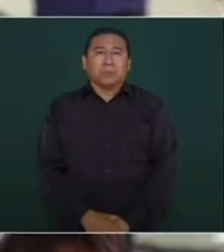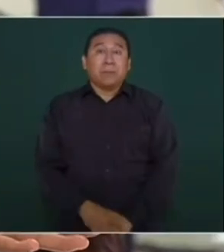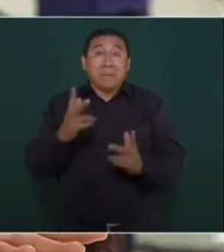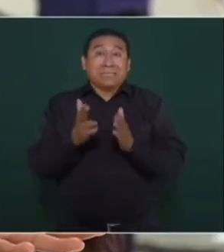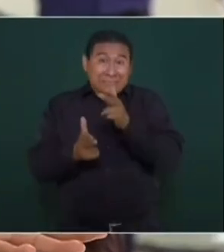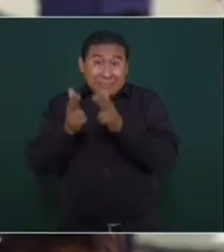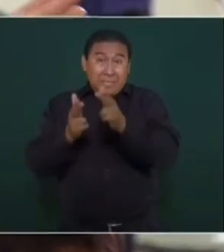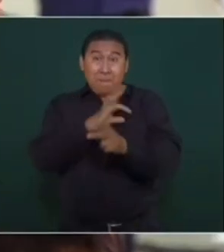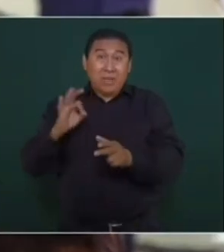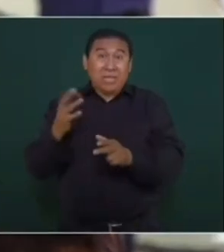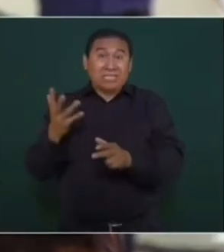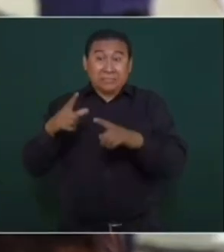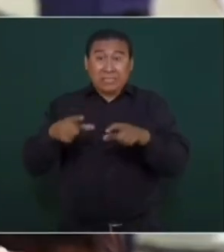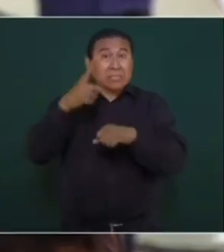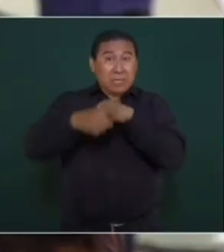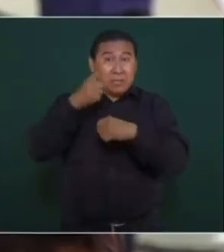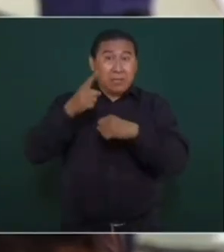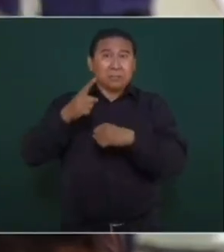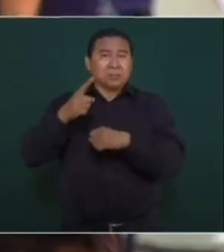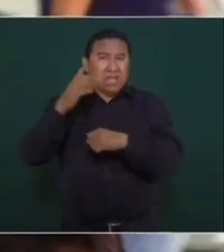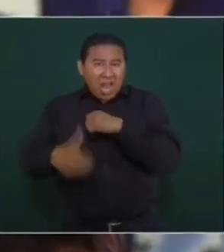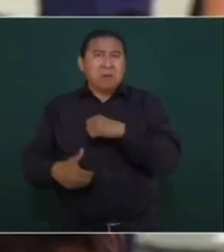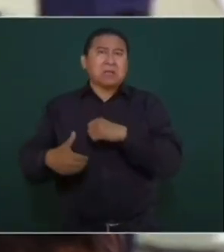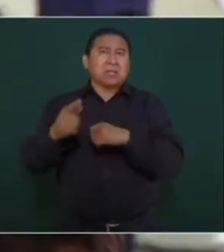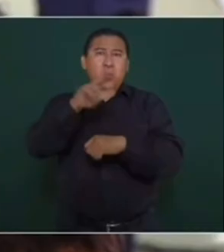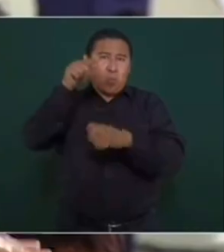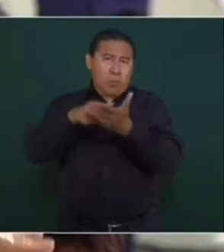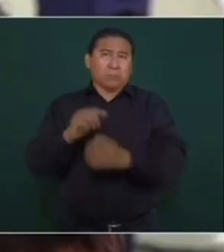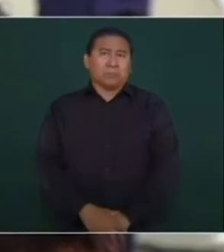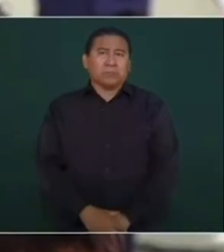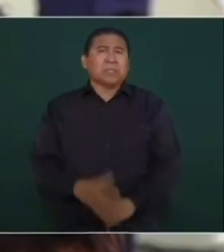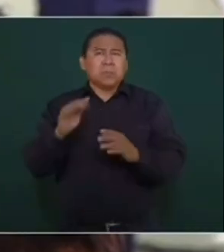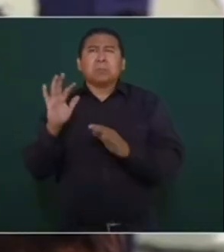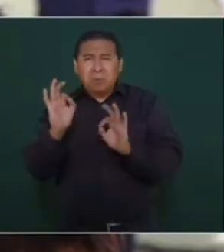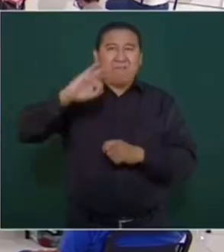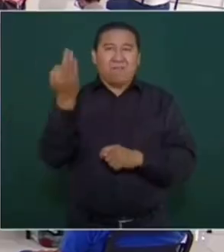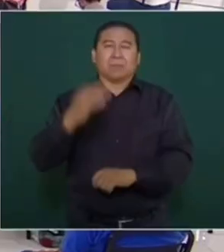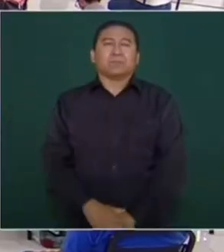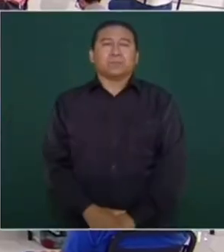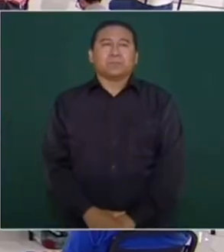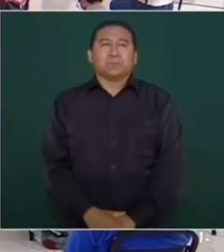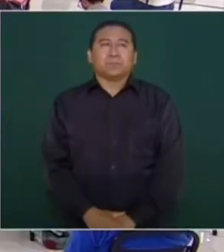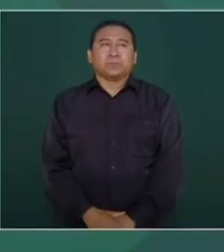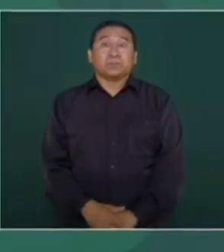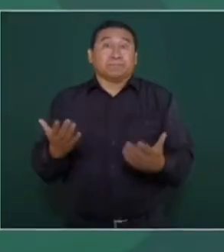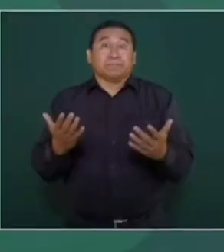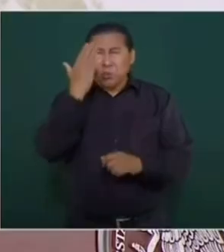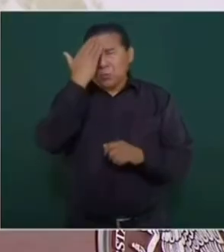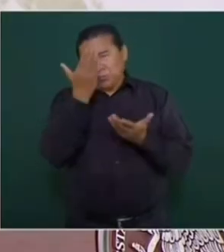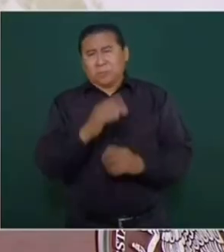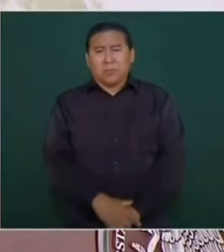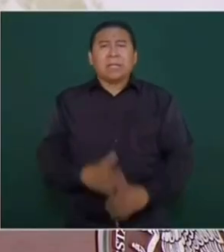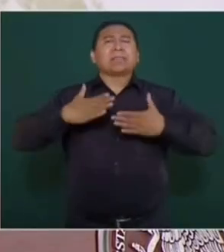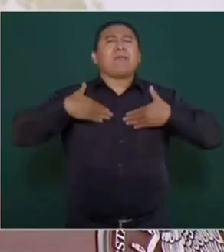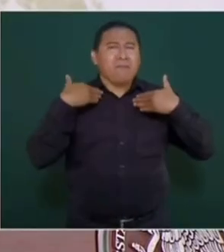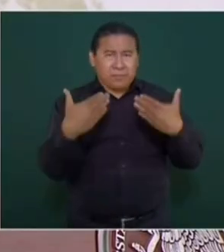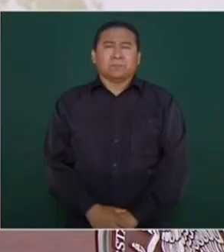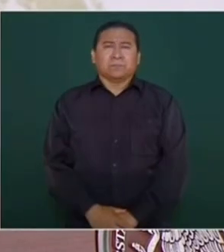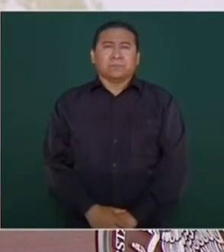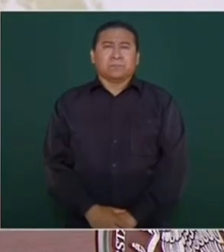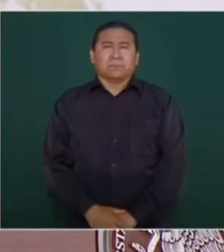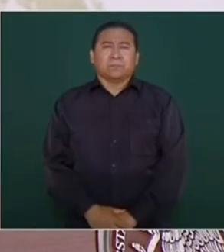para que este tren se pueda hacer, pero sin mancillar, sin matar, sin violentar la zona que es tan rica en recursos naturales. Mira, pero ten confianza.